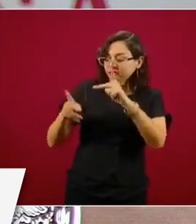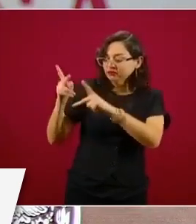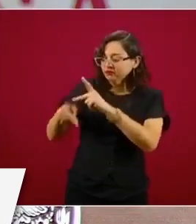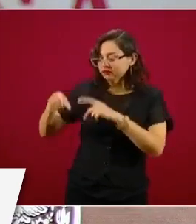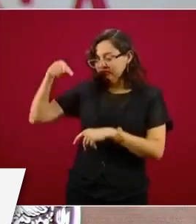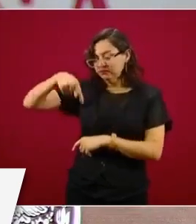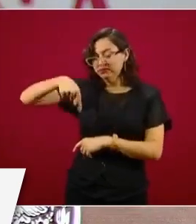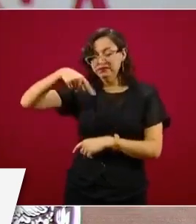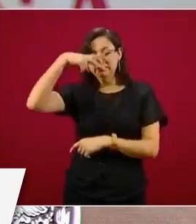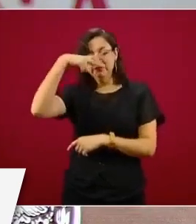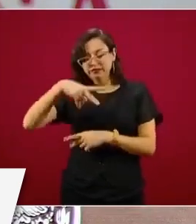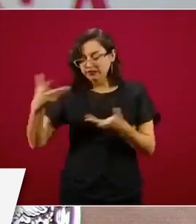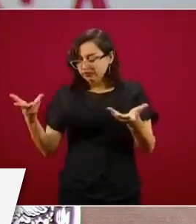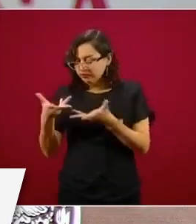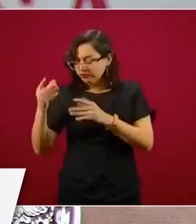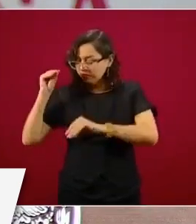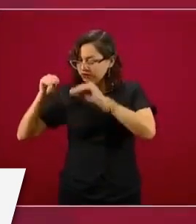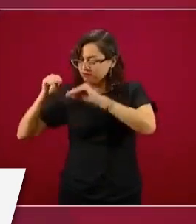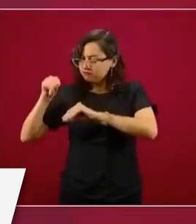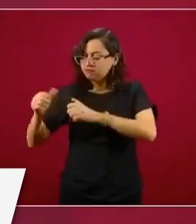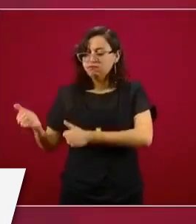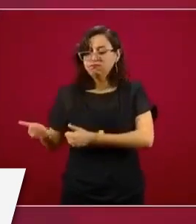fabrican en México.